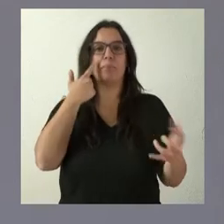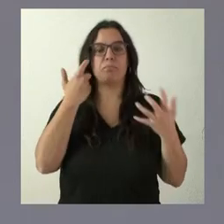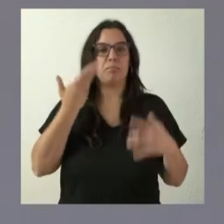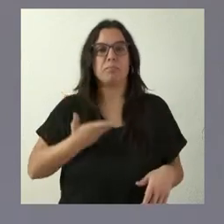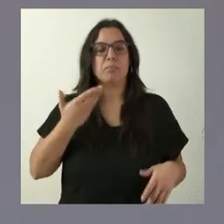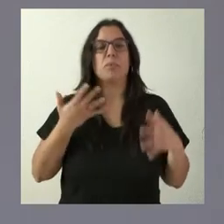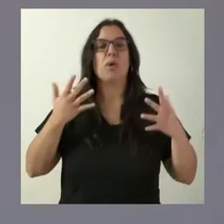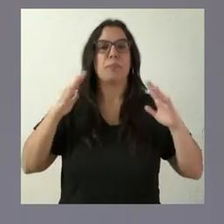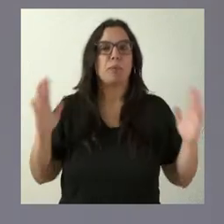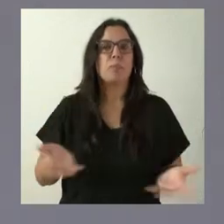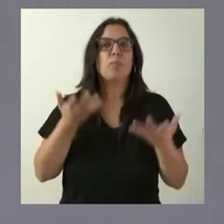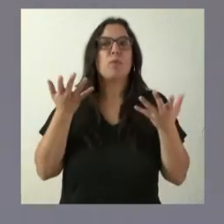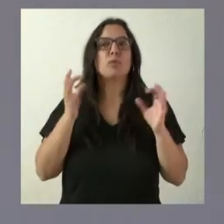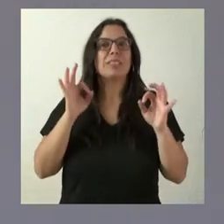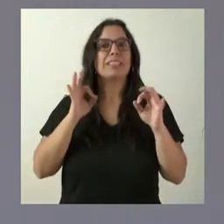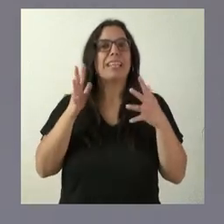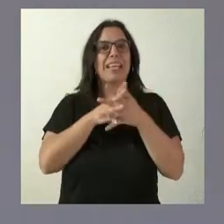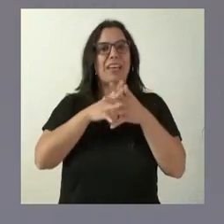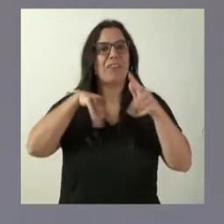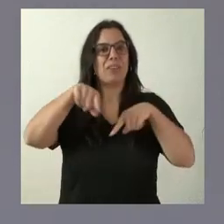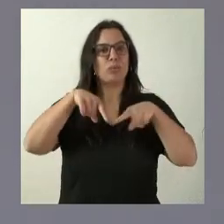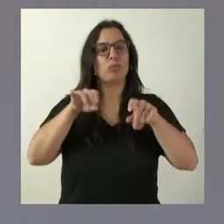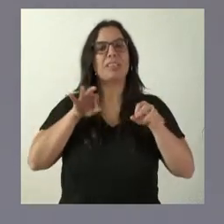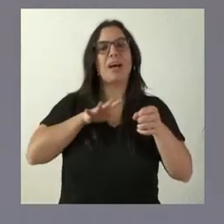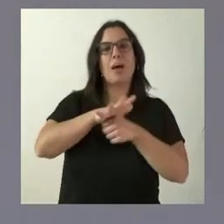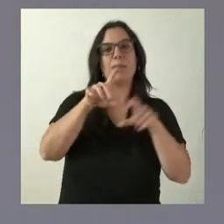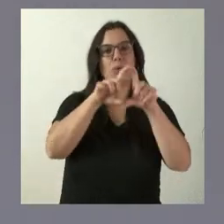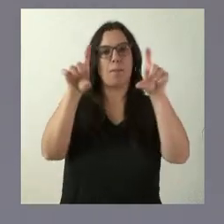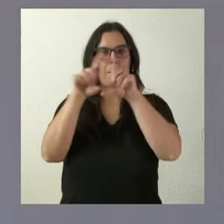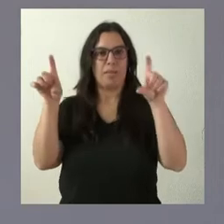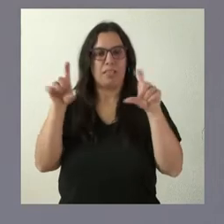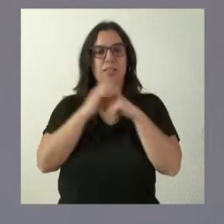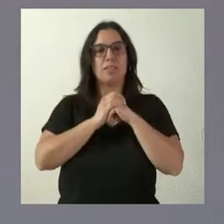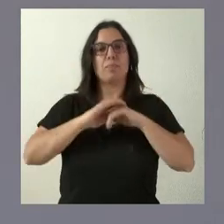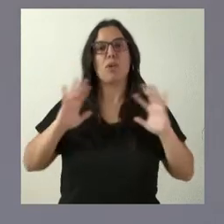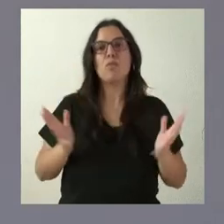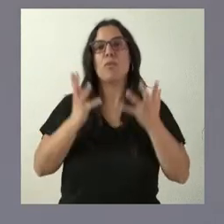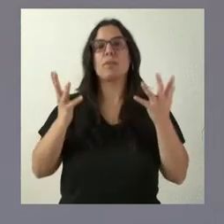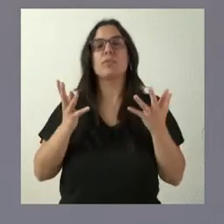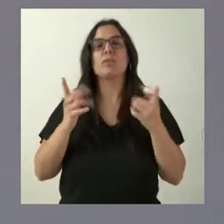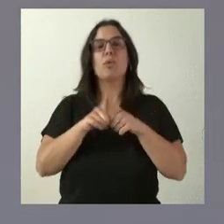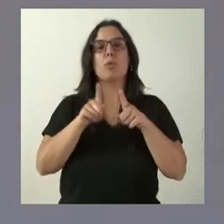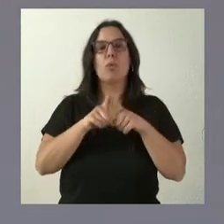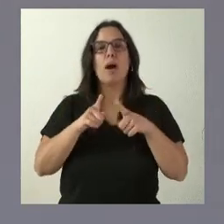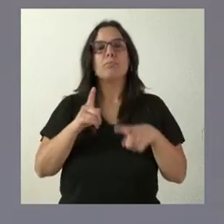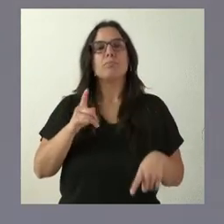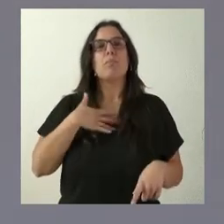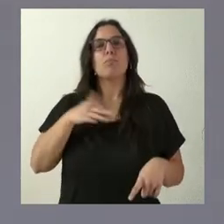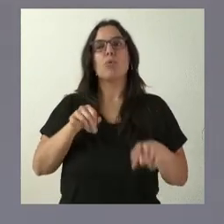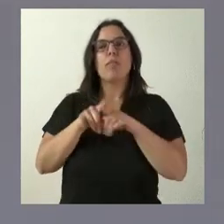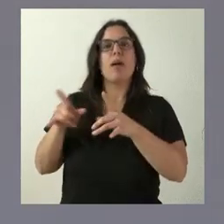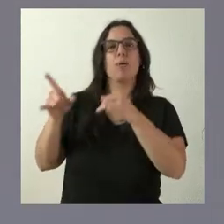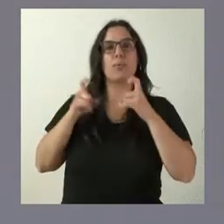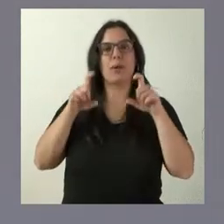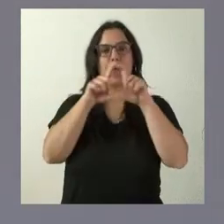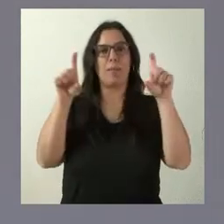impulso de infraestructuras en el ámbito empresarial, el fomento de la capacidad de atracción de empresas por parte de nuestra comunidad